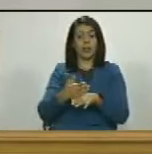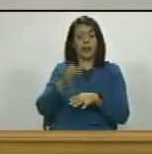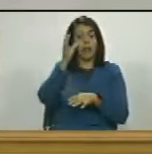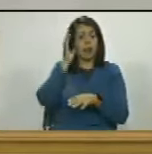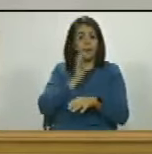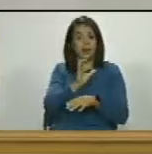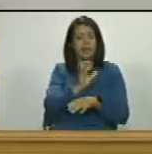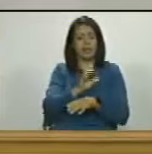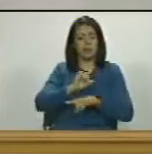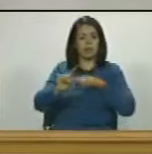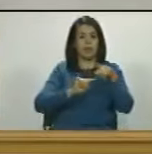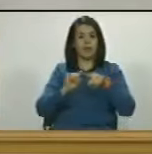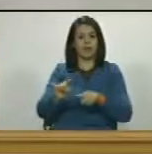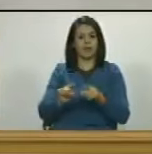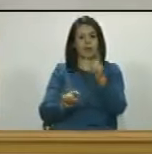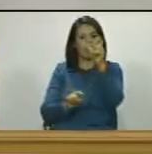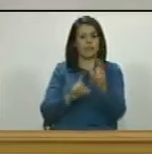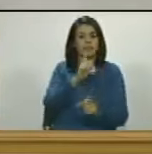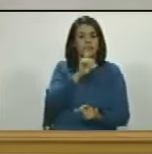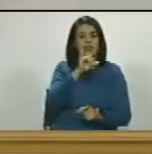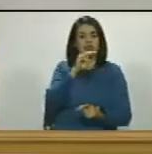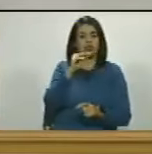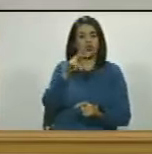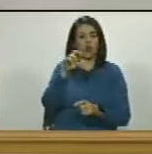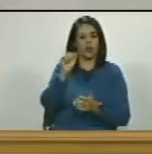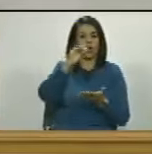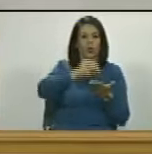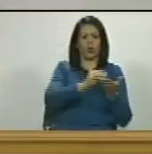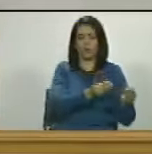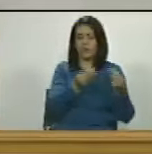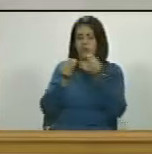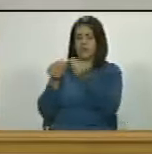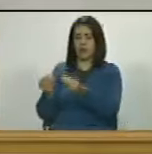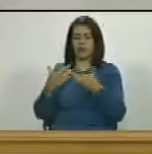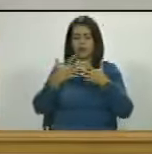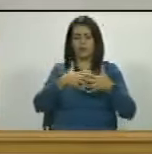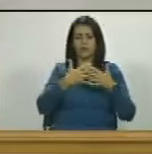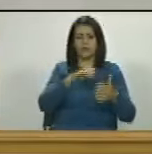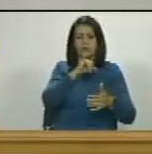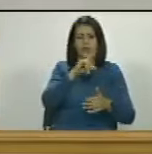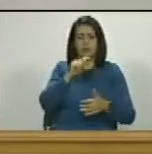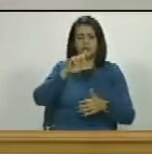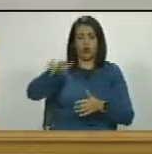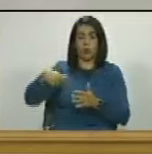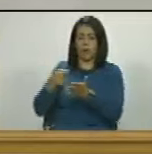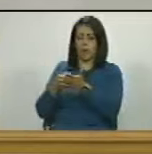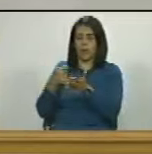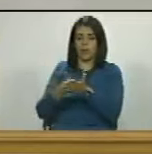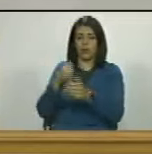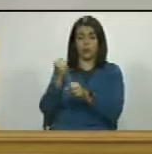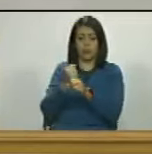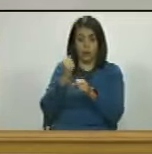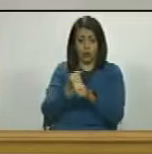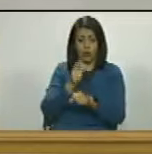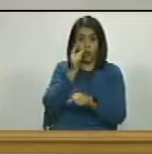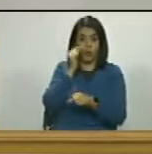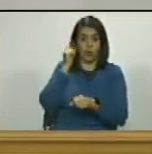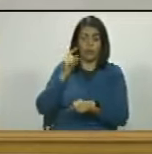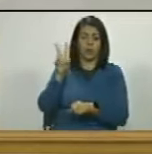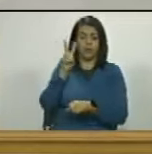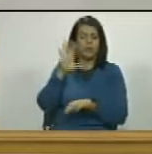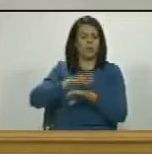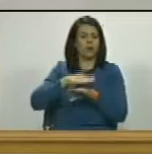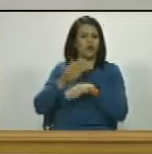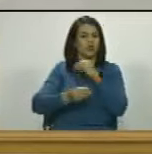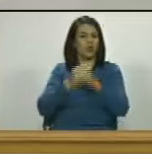Radonsky no le ordenas a Dinora Figuera que devuelva el dinero de Sirgo para pagarle un salario digno a las trabajadoras y trabajadoras de Venezuela